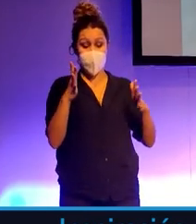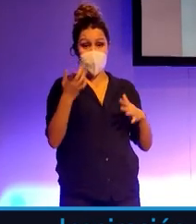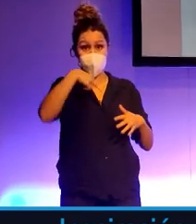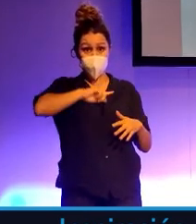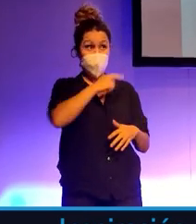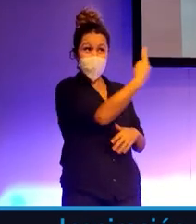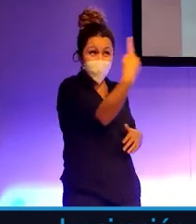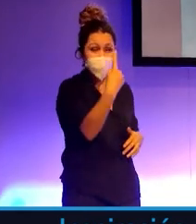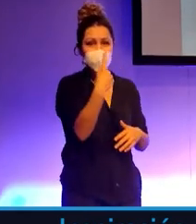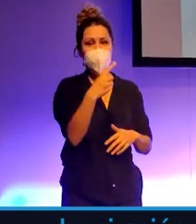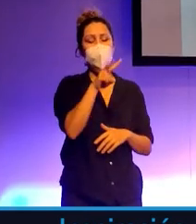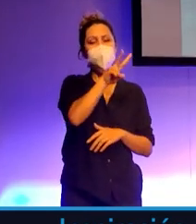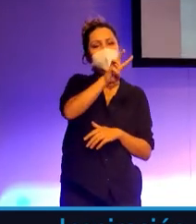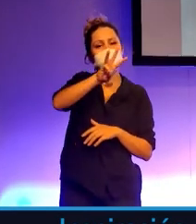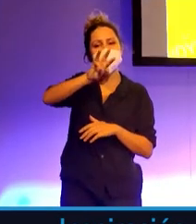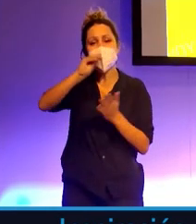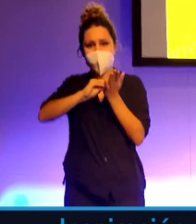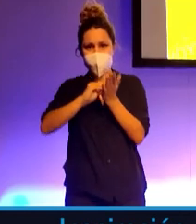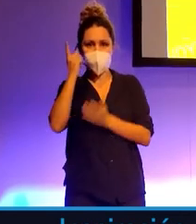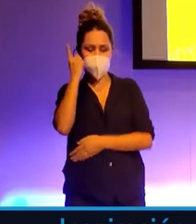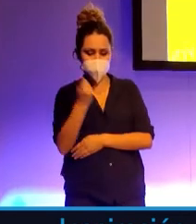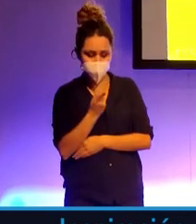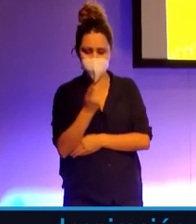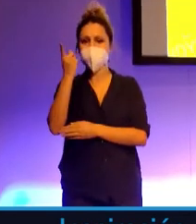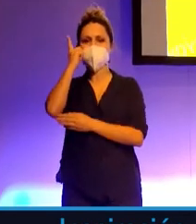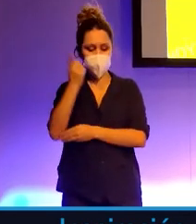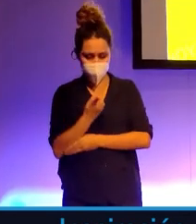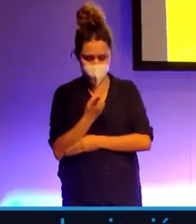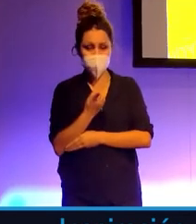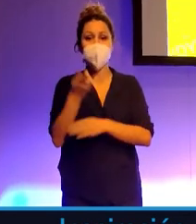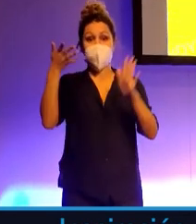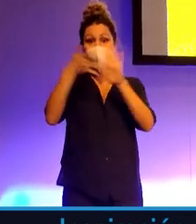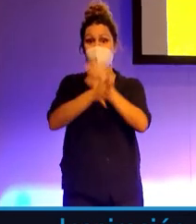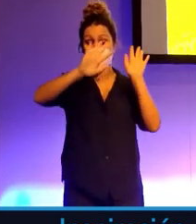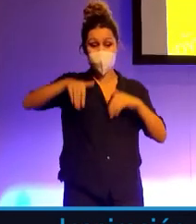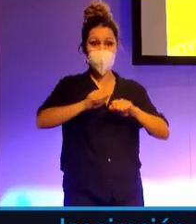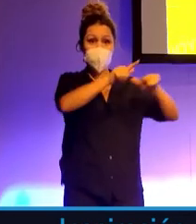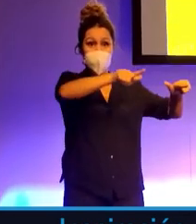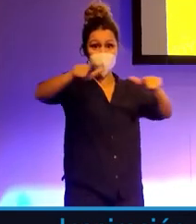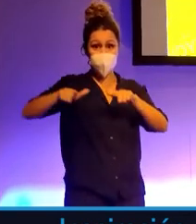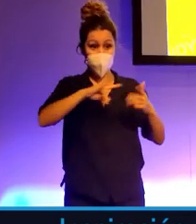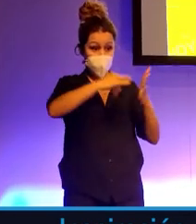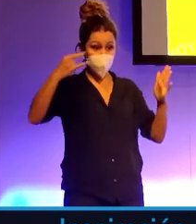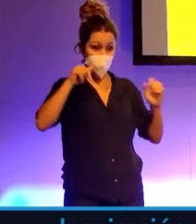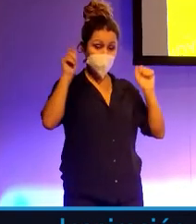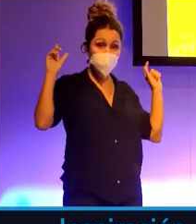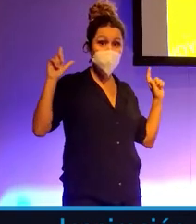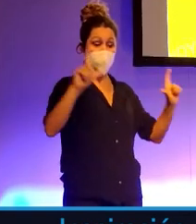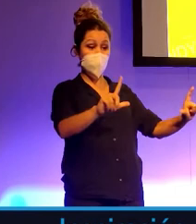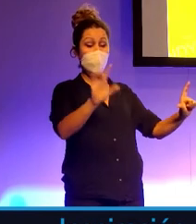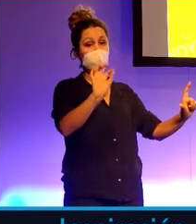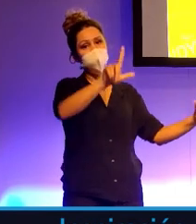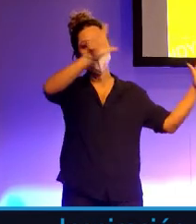230 veces por día. ¿Está bien, entonces, focalizar en las plataformas, en los clics, o mejor